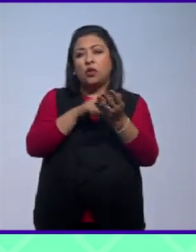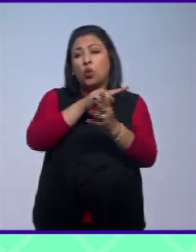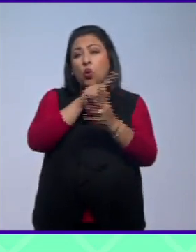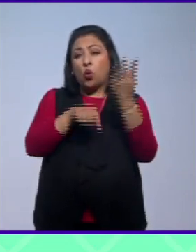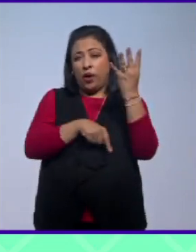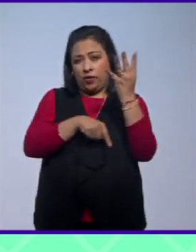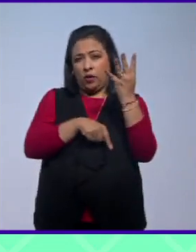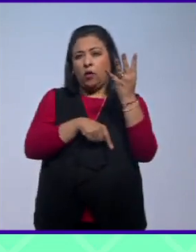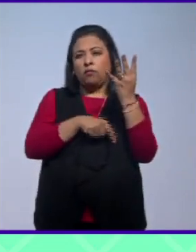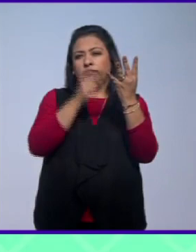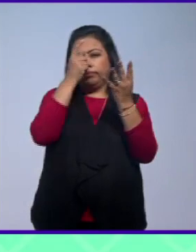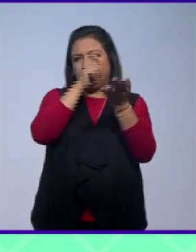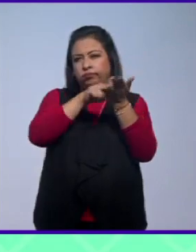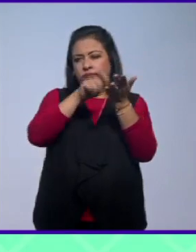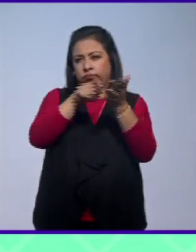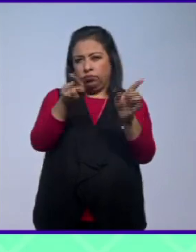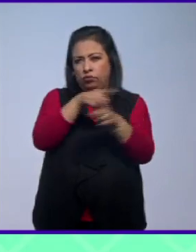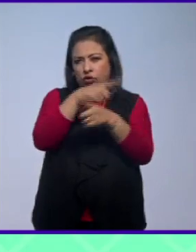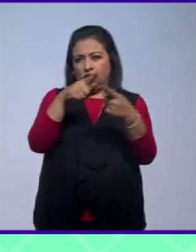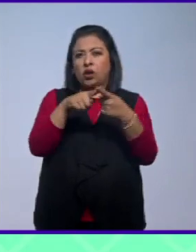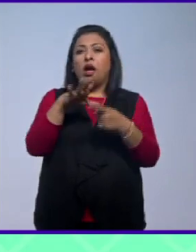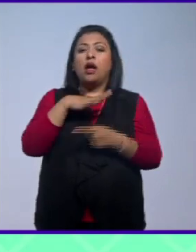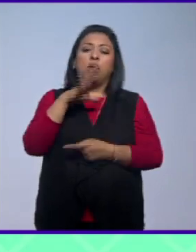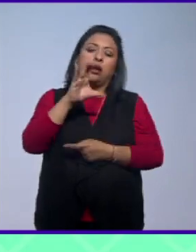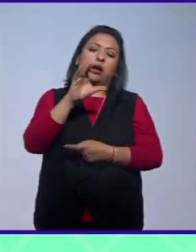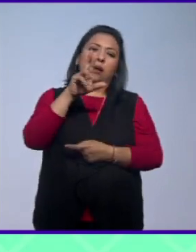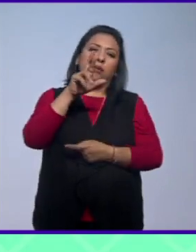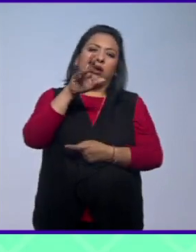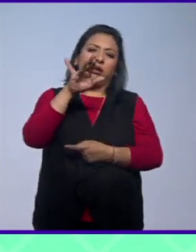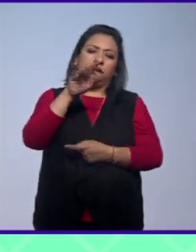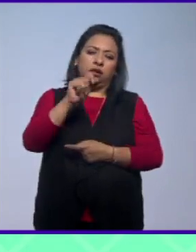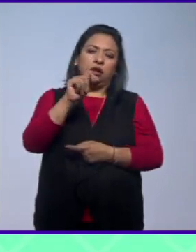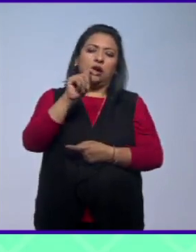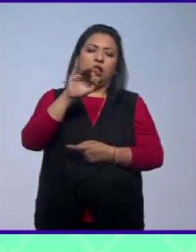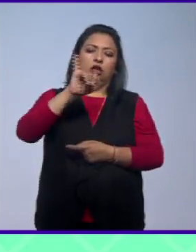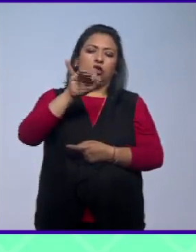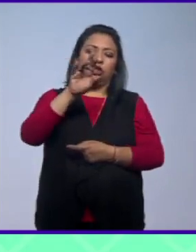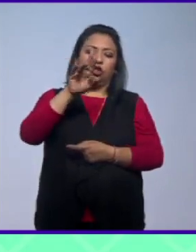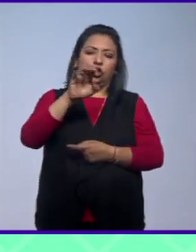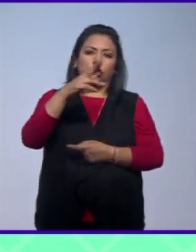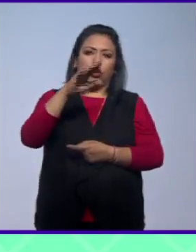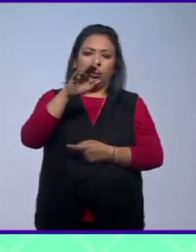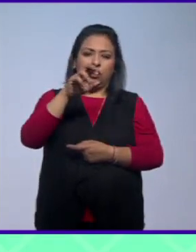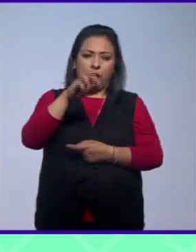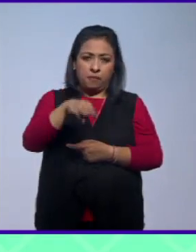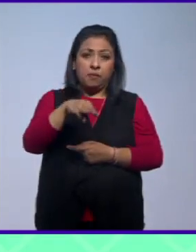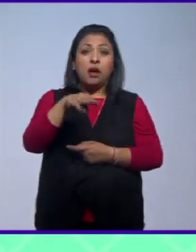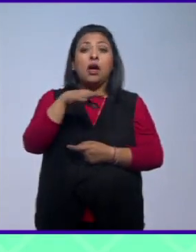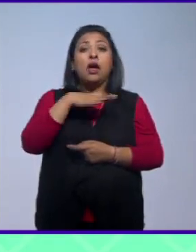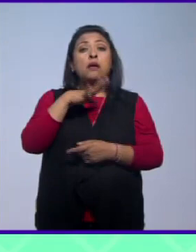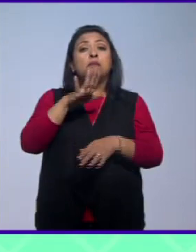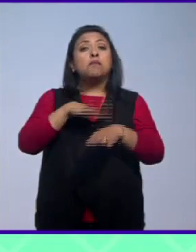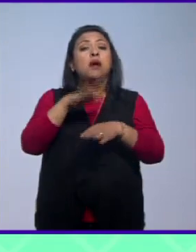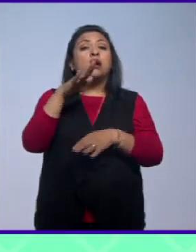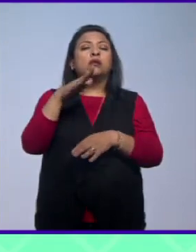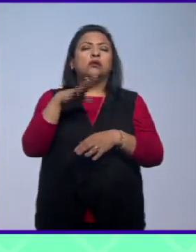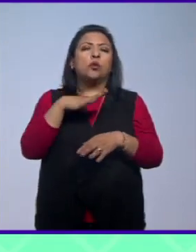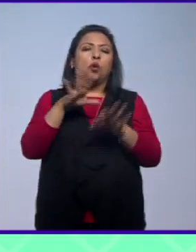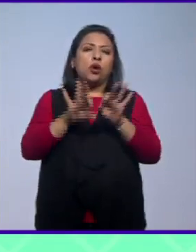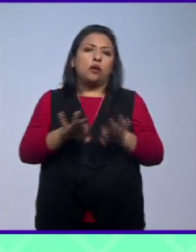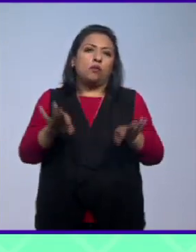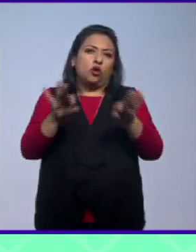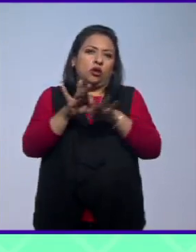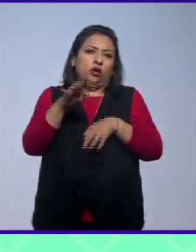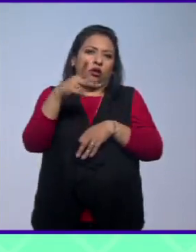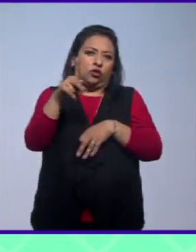de la producción camarística de George Cramp de las obras más emblemáticas